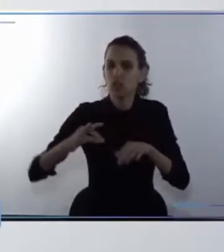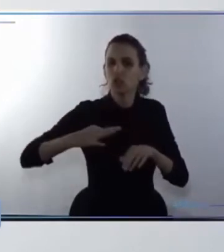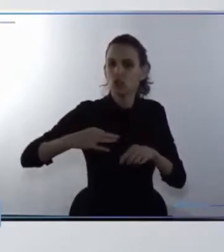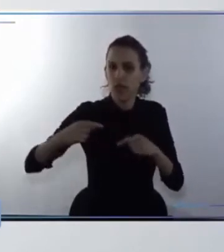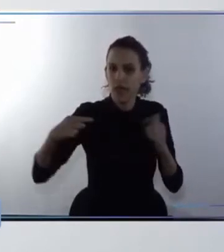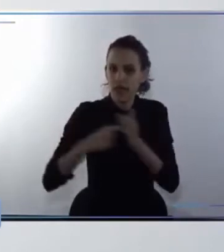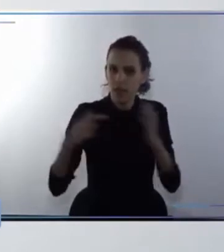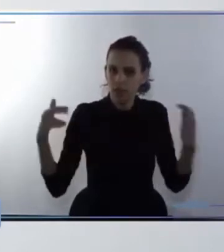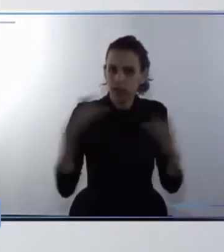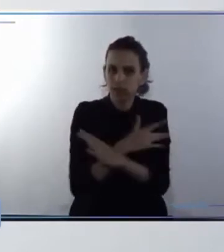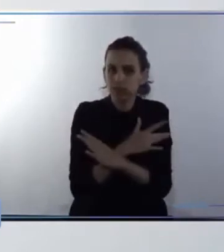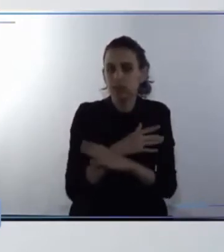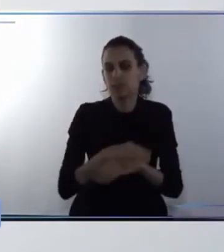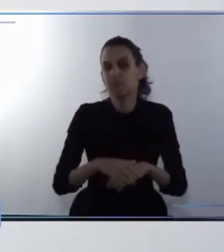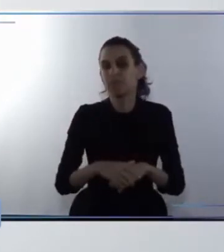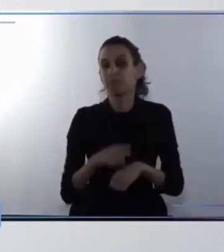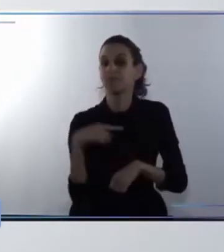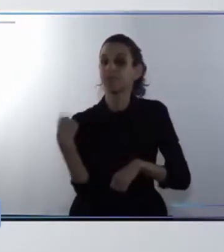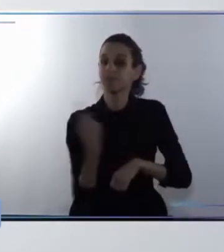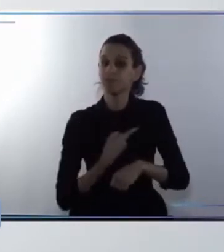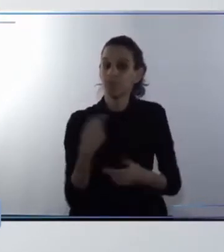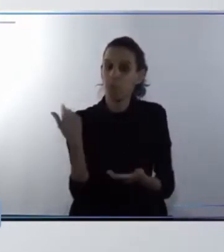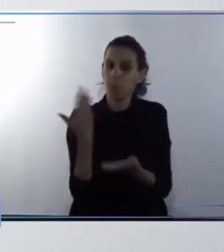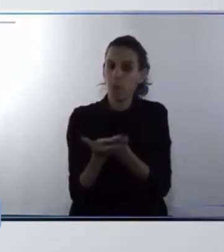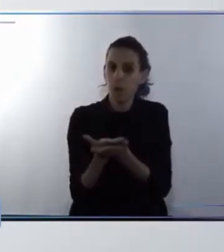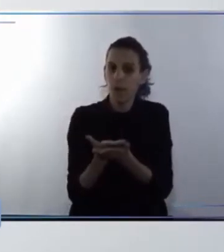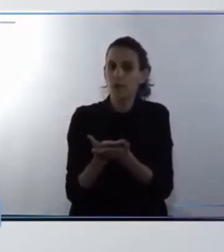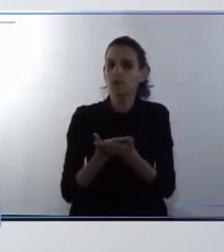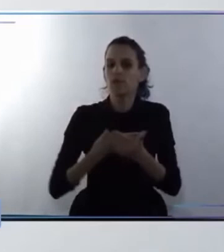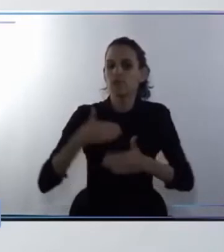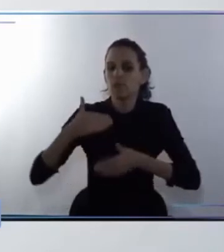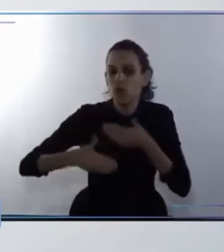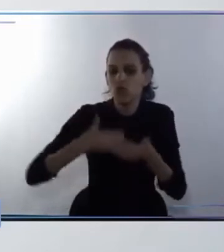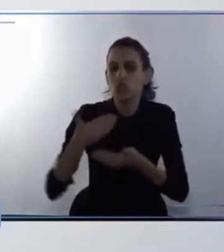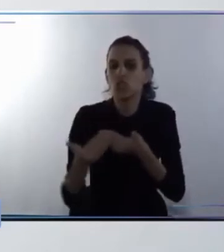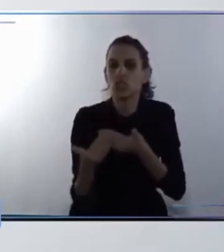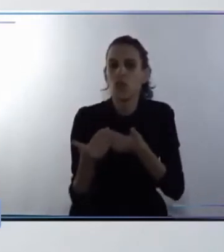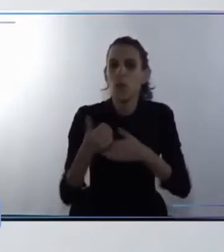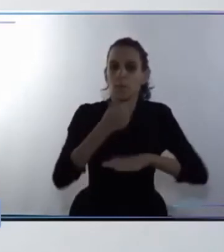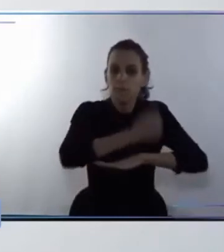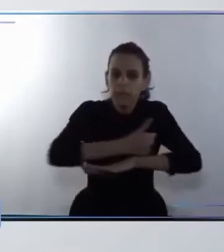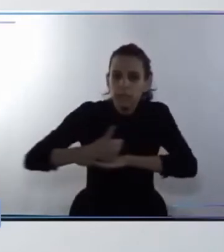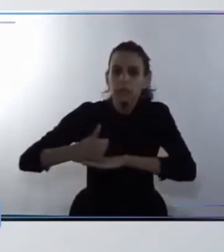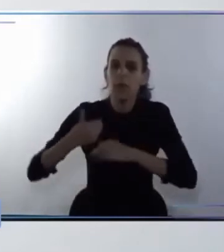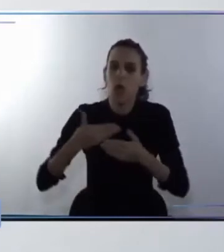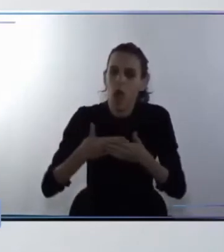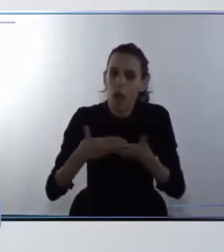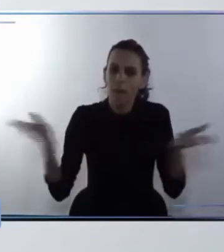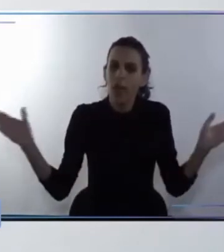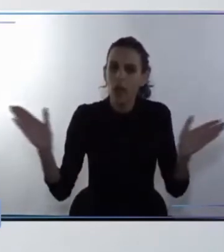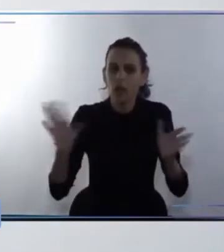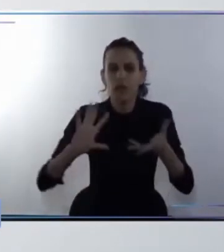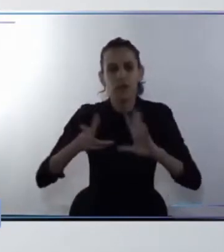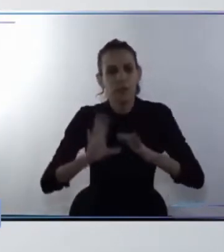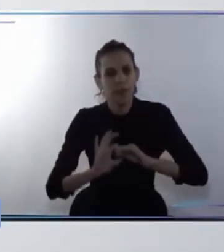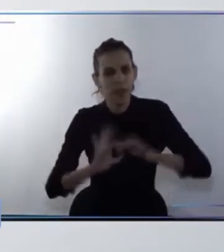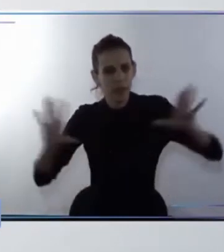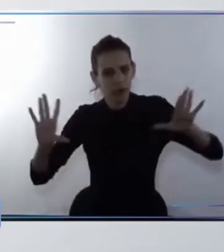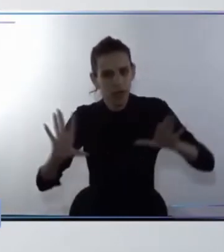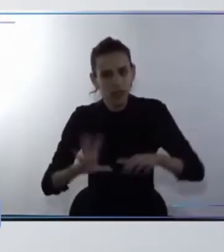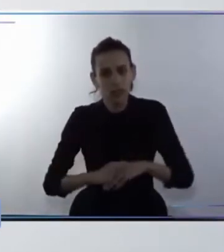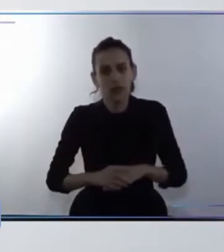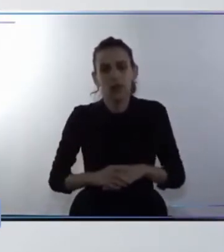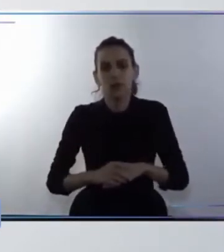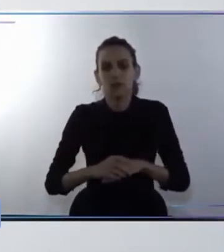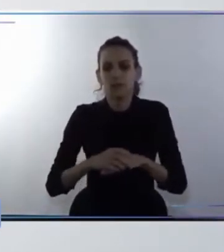para eso proponemos un proceso participativo abierto democrático donde se